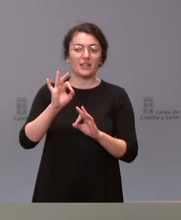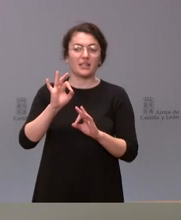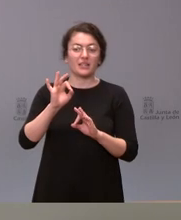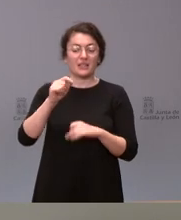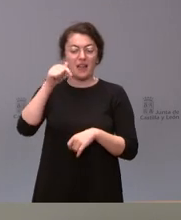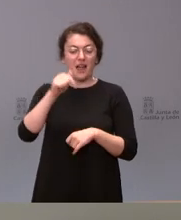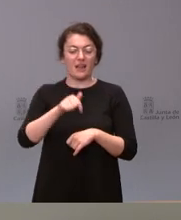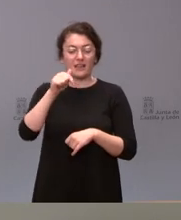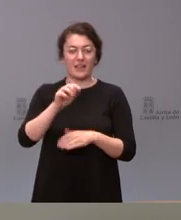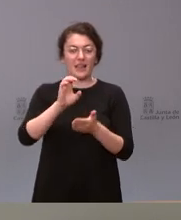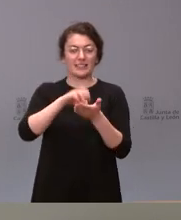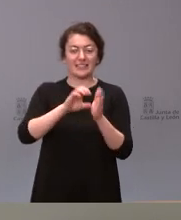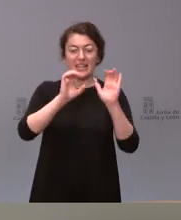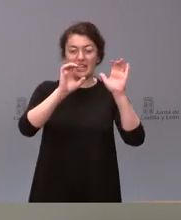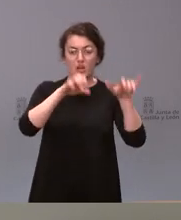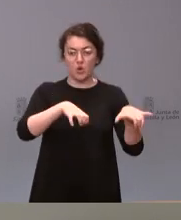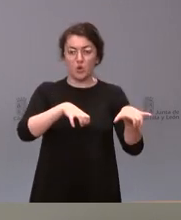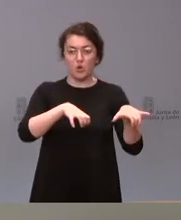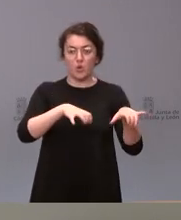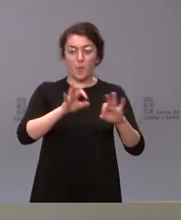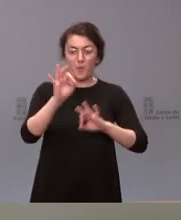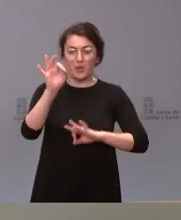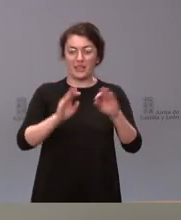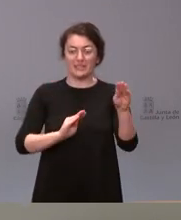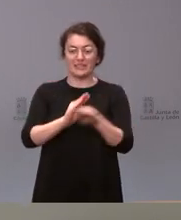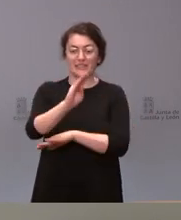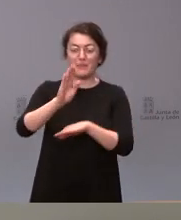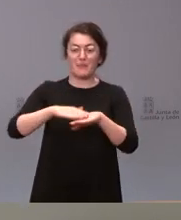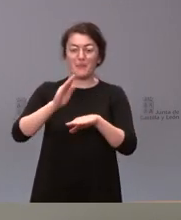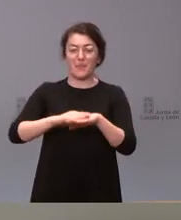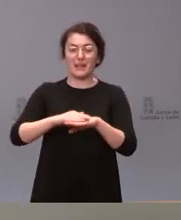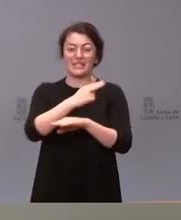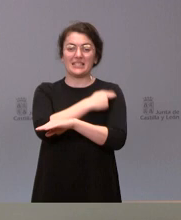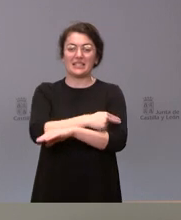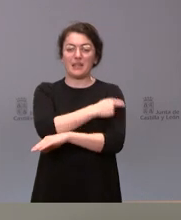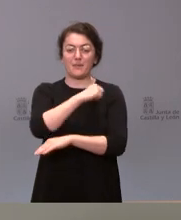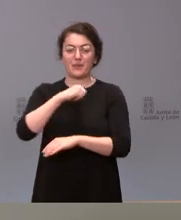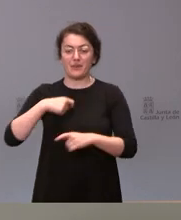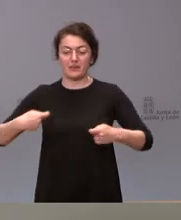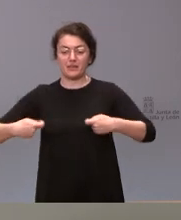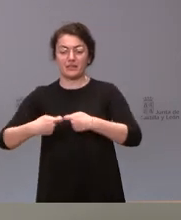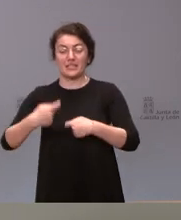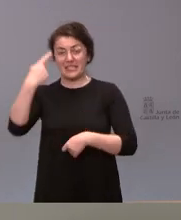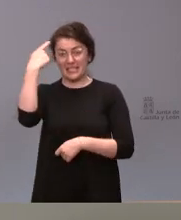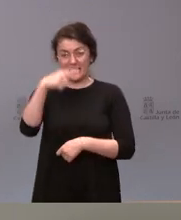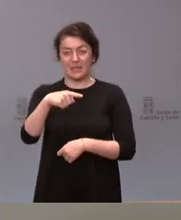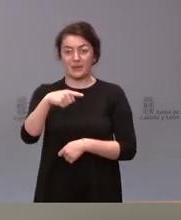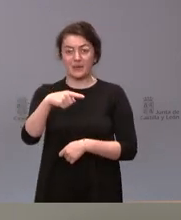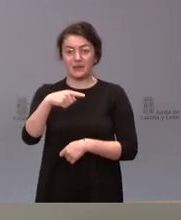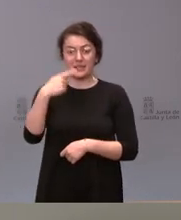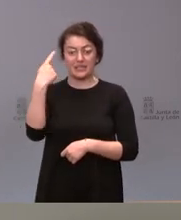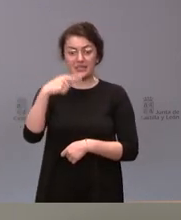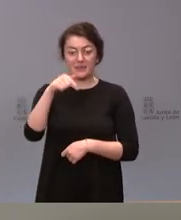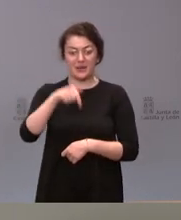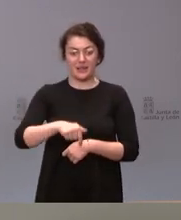y León dentro de la sanidad se destina a conciertos con la privada saben ustedes que nosotros estamos entre las comunidades autónomas con menos concertación en el